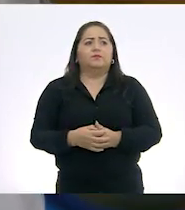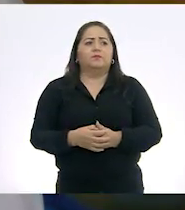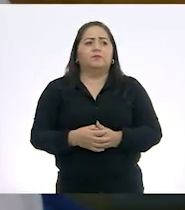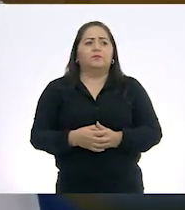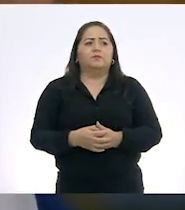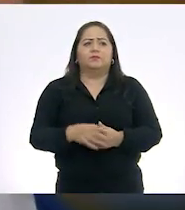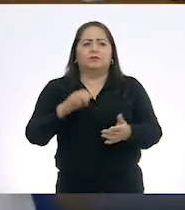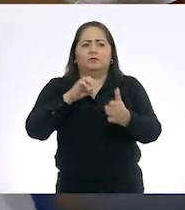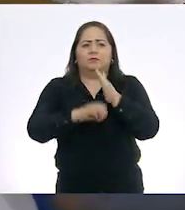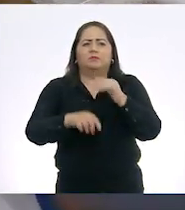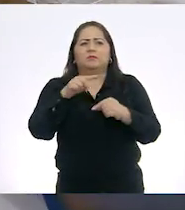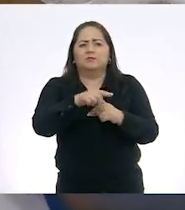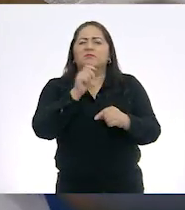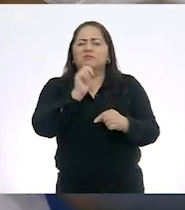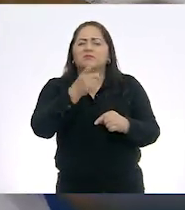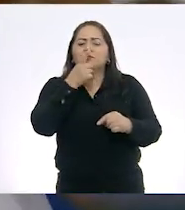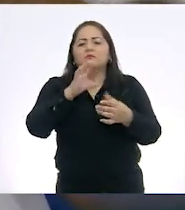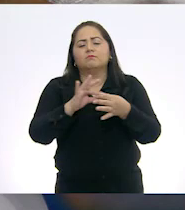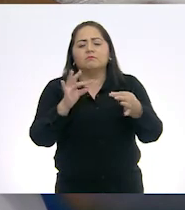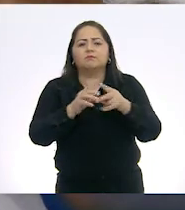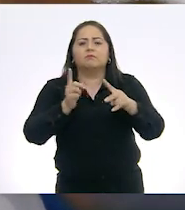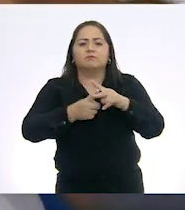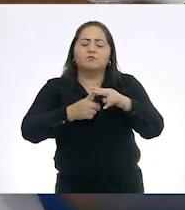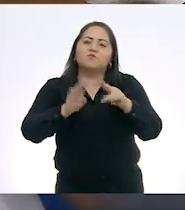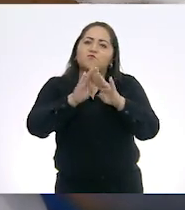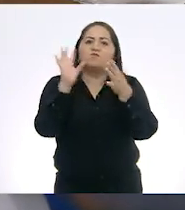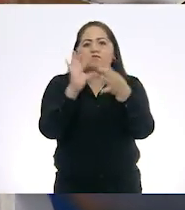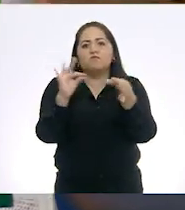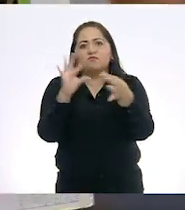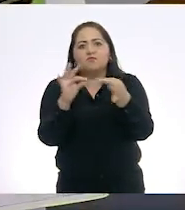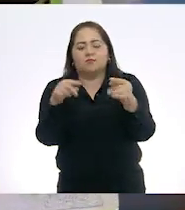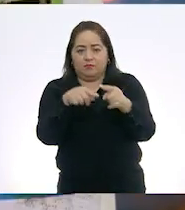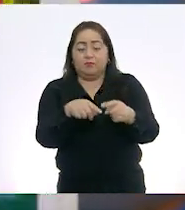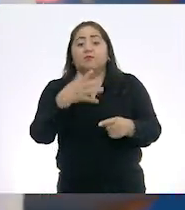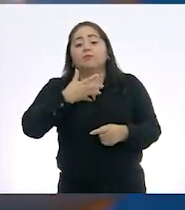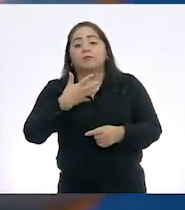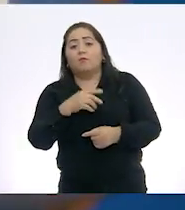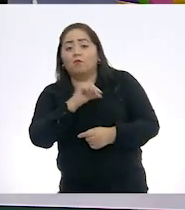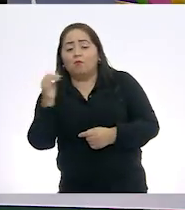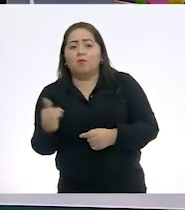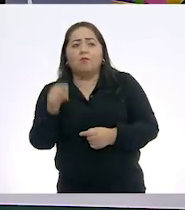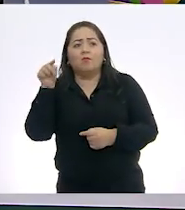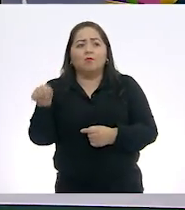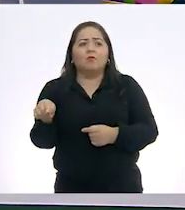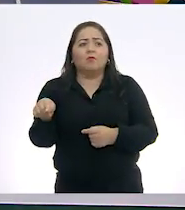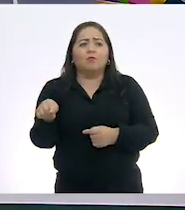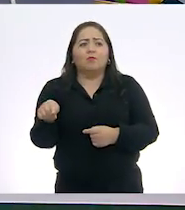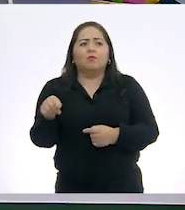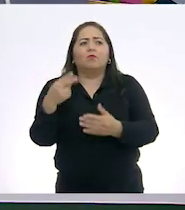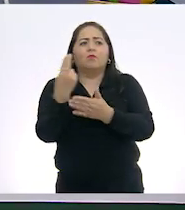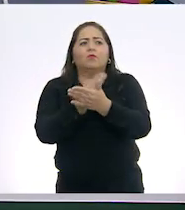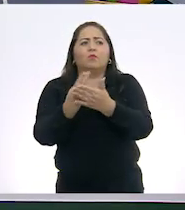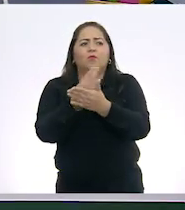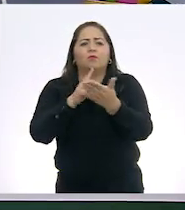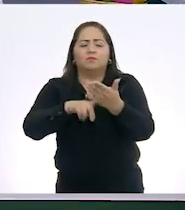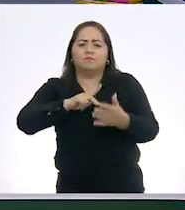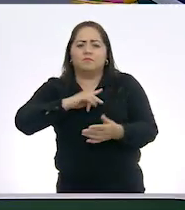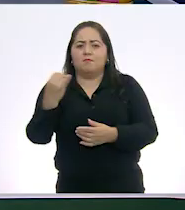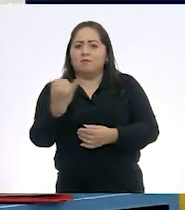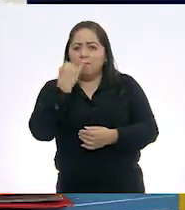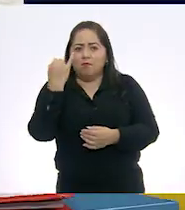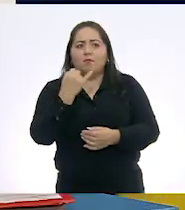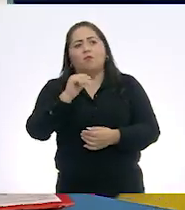Este, por ejemplo, nos habla de matemáticas, de cómo contar, cómo se dan los años a contar. Tenemos aquí los cuentos en nuestra lengua.